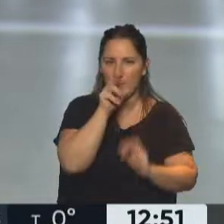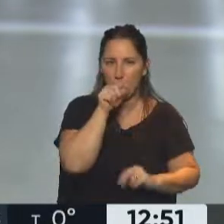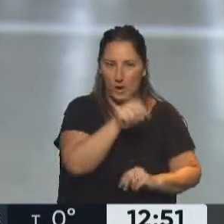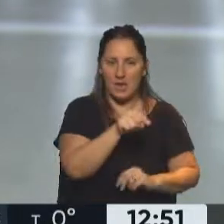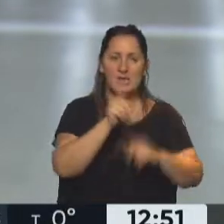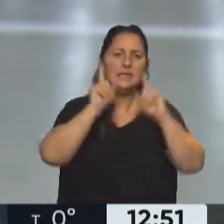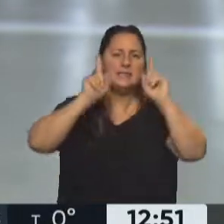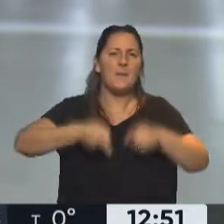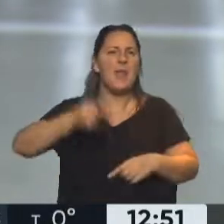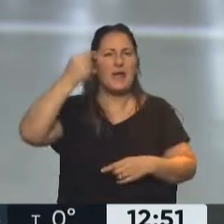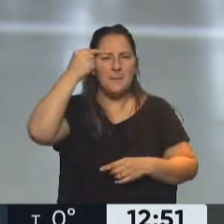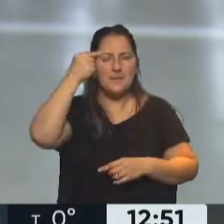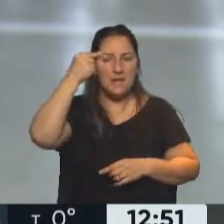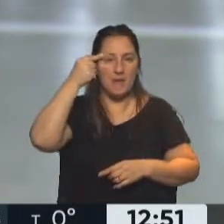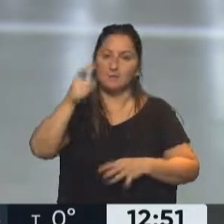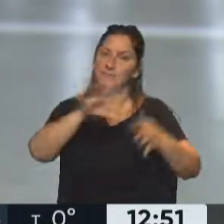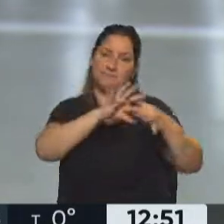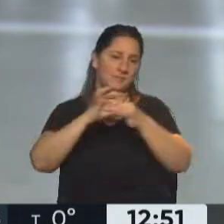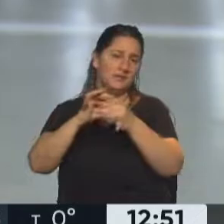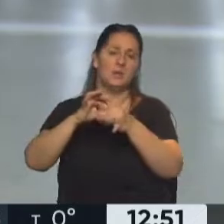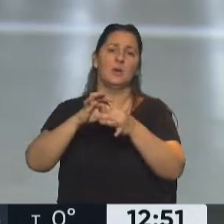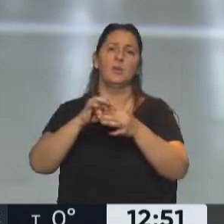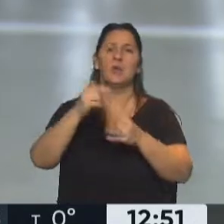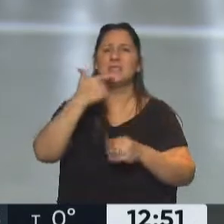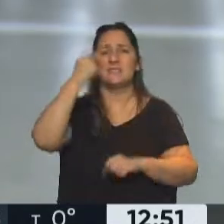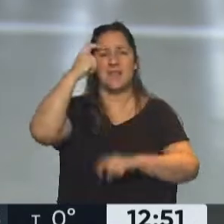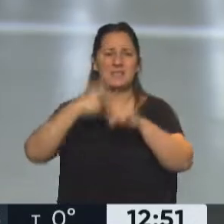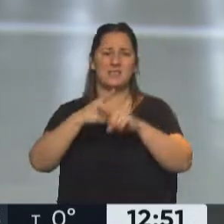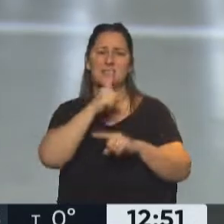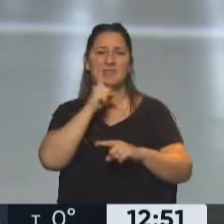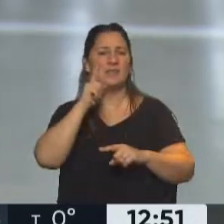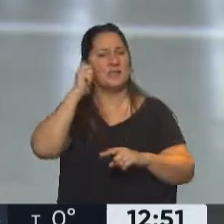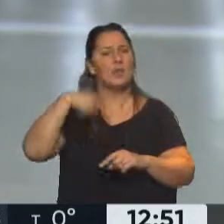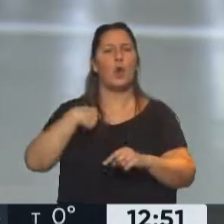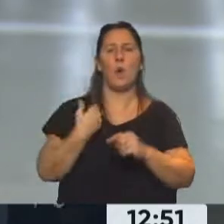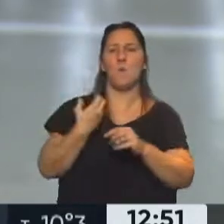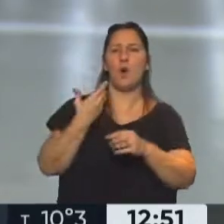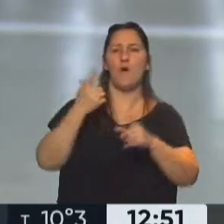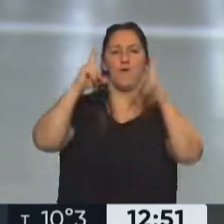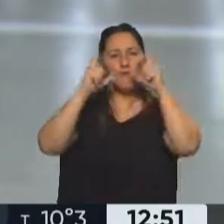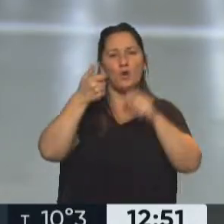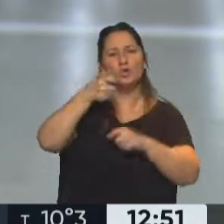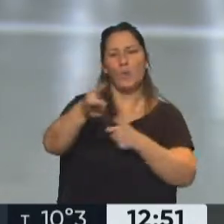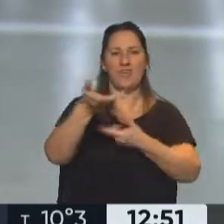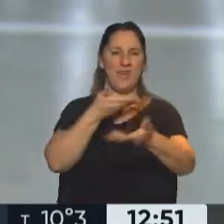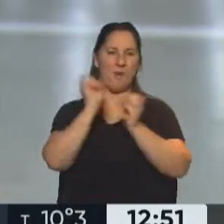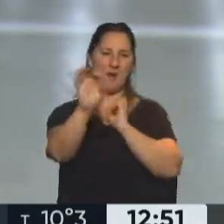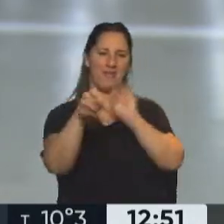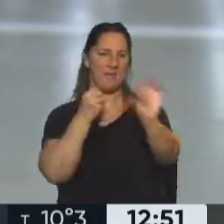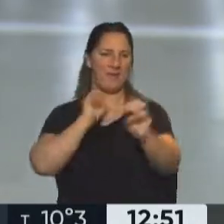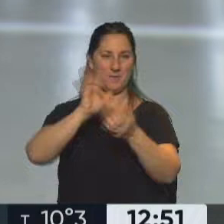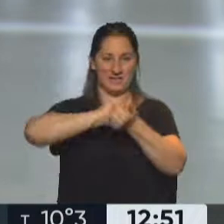también en lo que refiere a, y esto está atado a prácticas como el sexting, que tienen que ver con el intercambio de contenido sexual y que luego esas imágenes